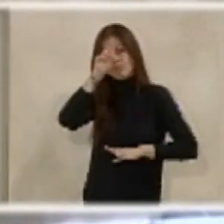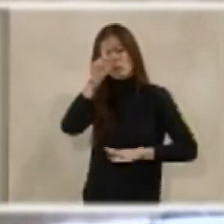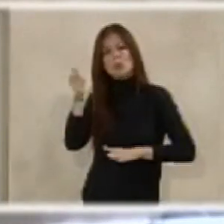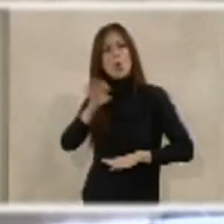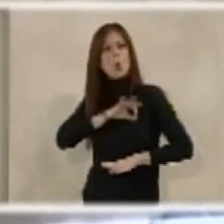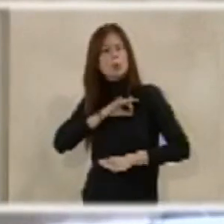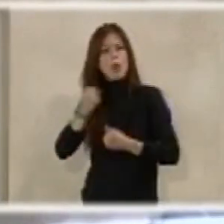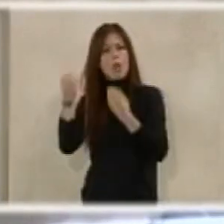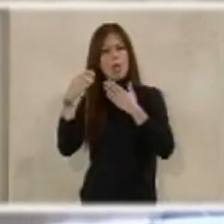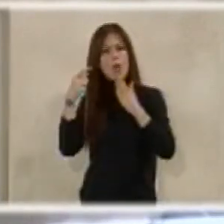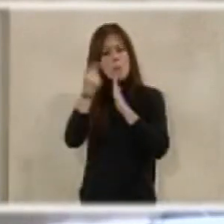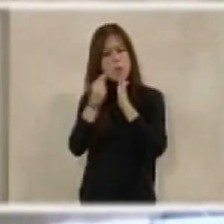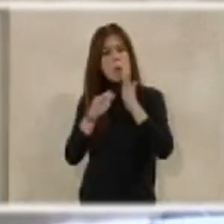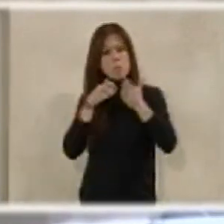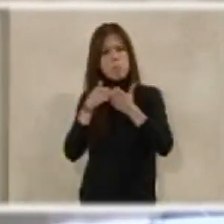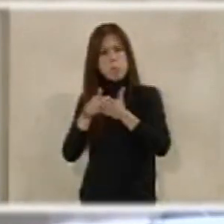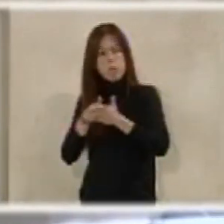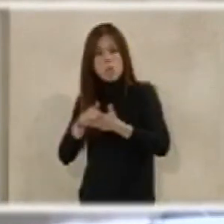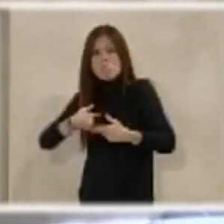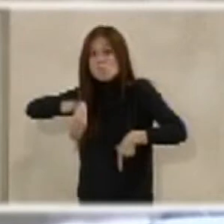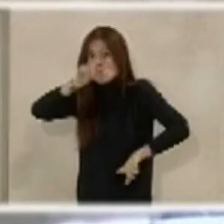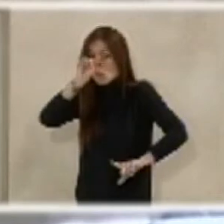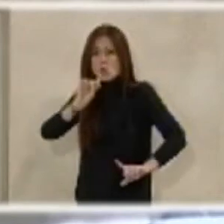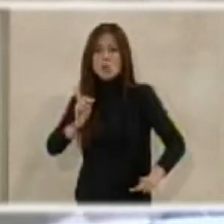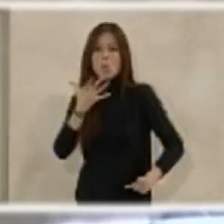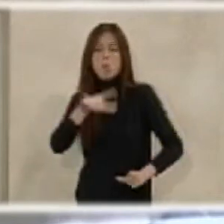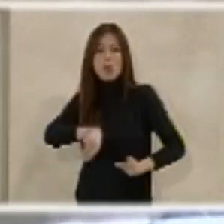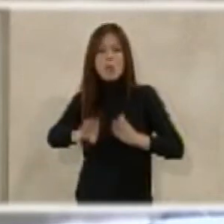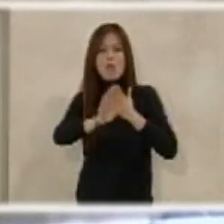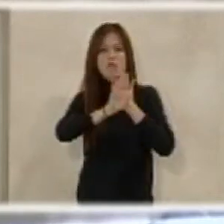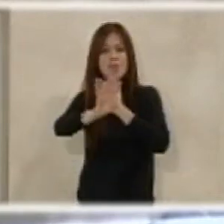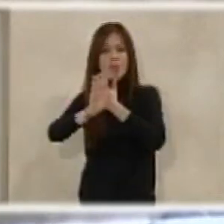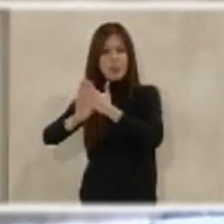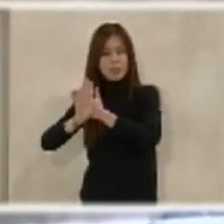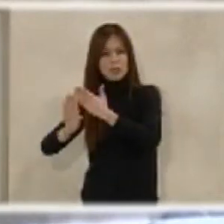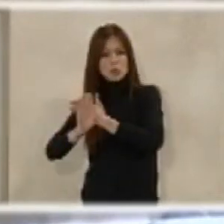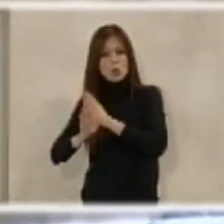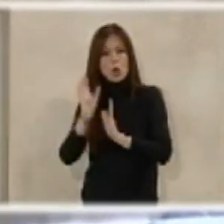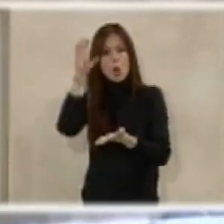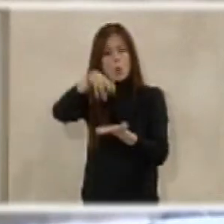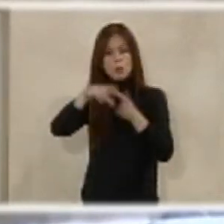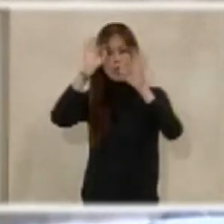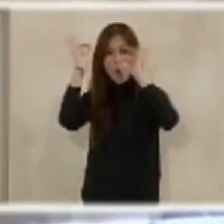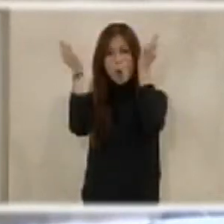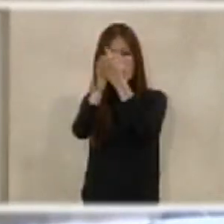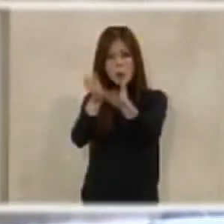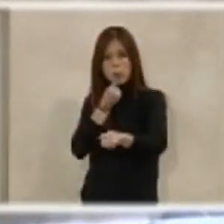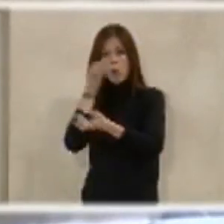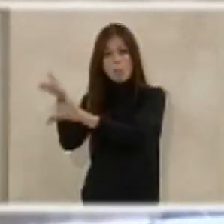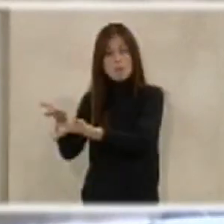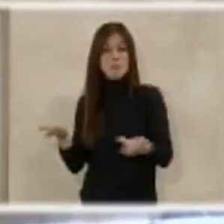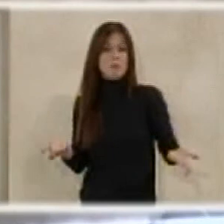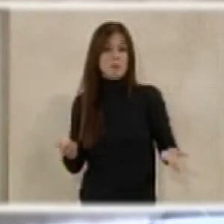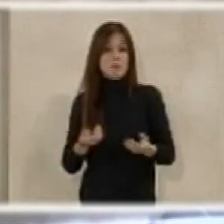ha puesto usted tantas pegas, pues que no sé si le podemos decir ya a los vecinos de los cortijos Los Córdobas, pues que